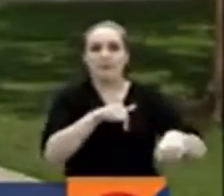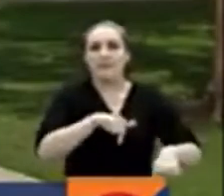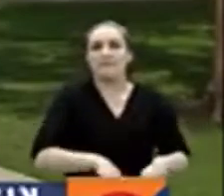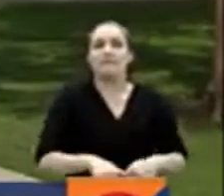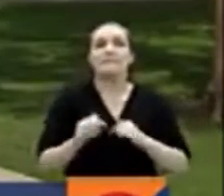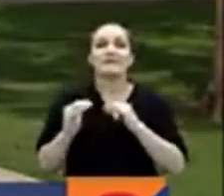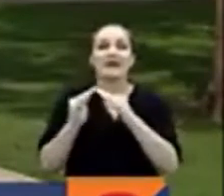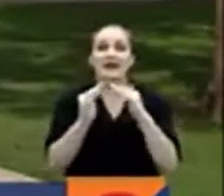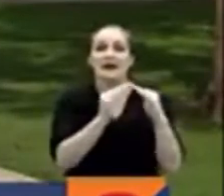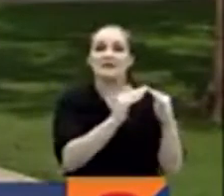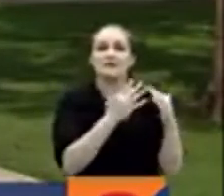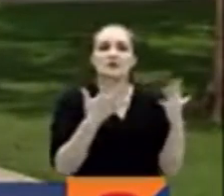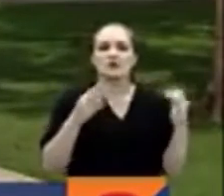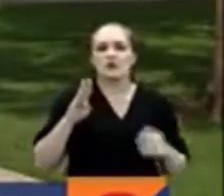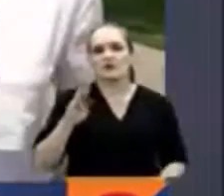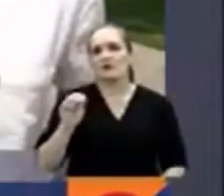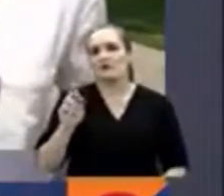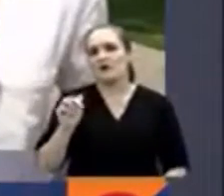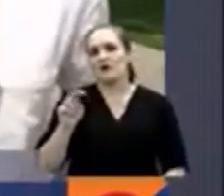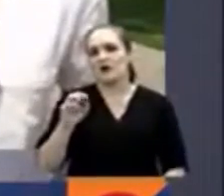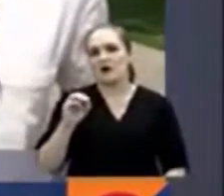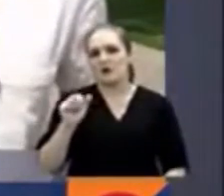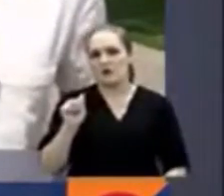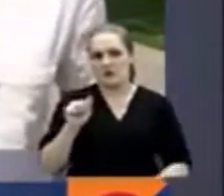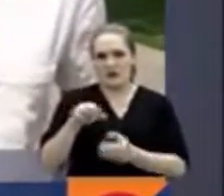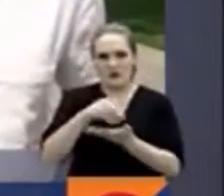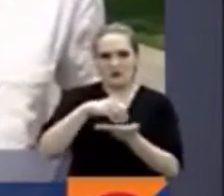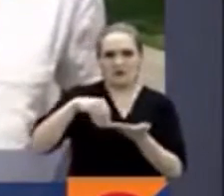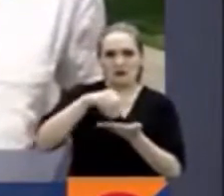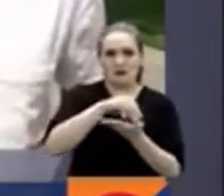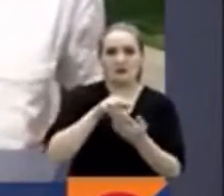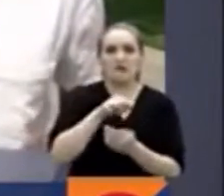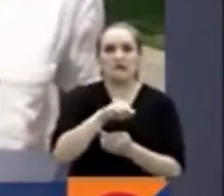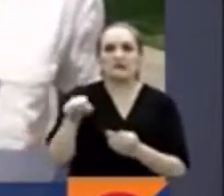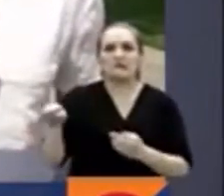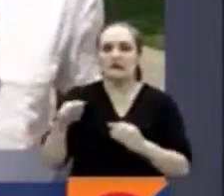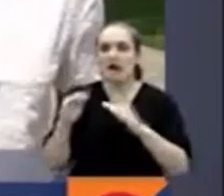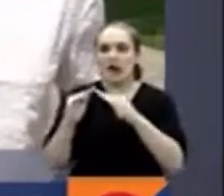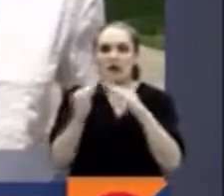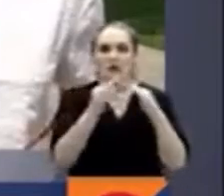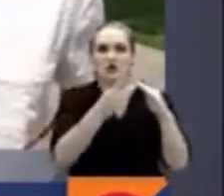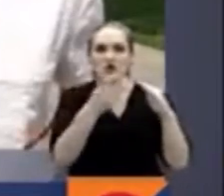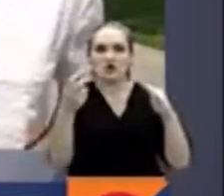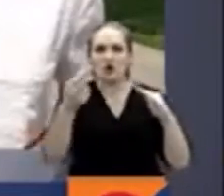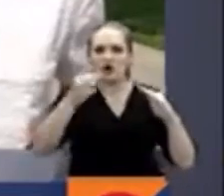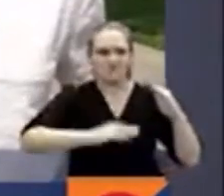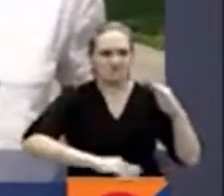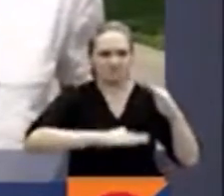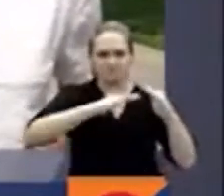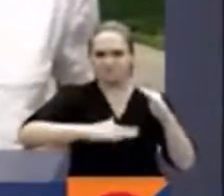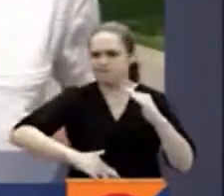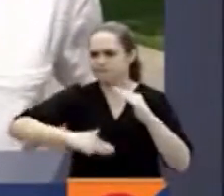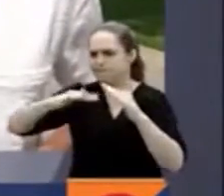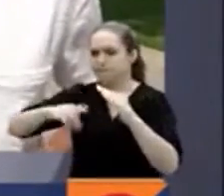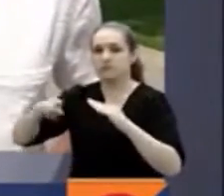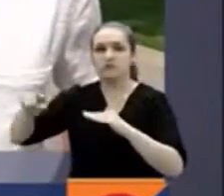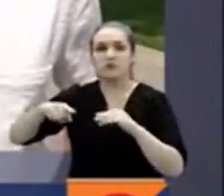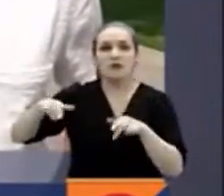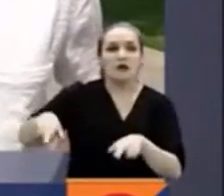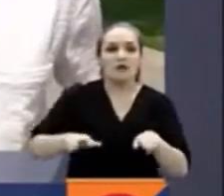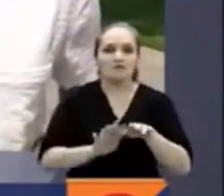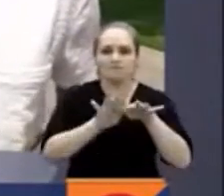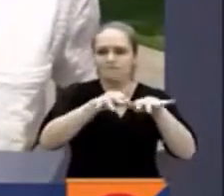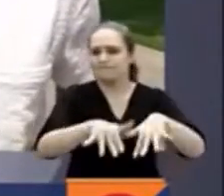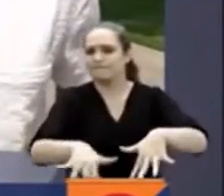casas están seriamente afectadas por las lluvias y otras 200 en riesgo de inundarse. El arroyo San Juan, en el corregimiento de Sibarco, se